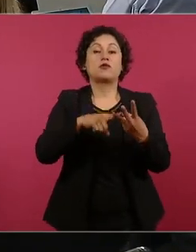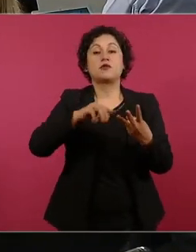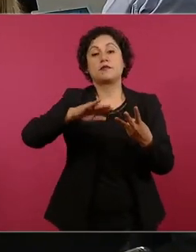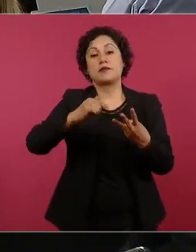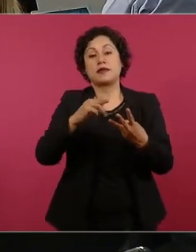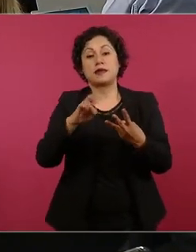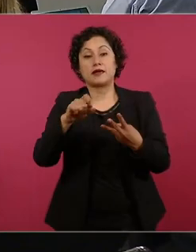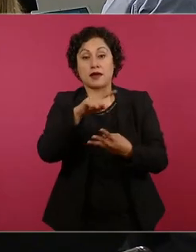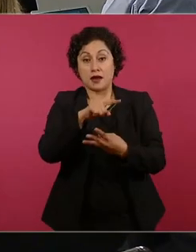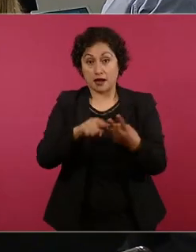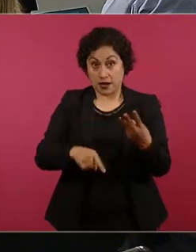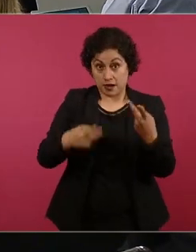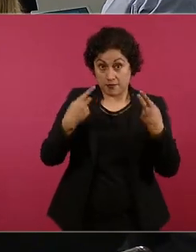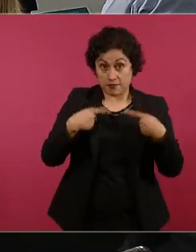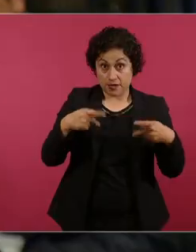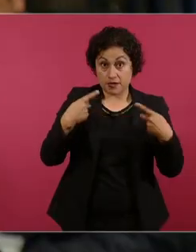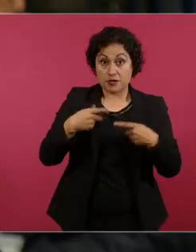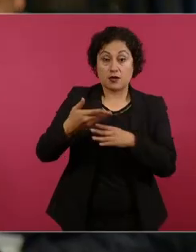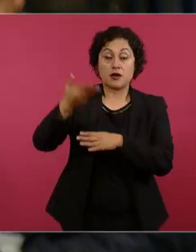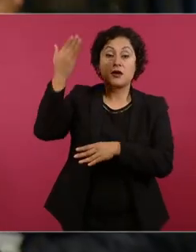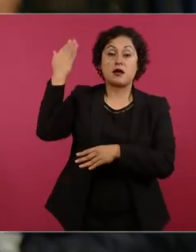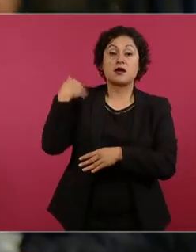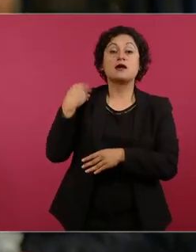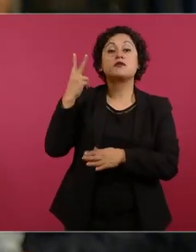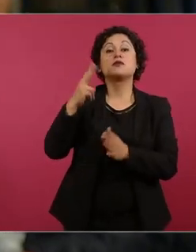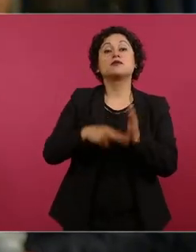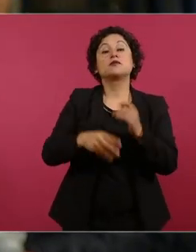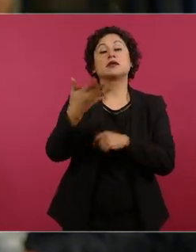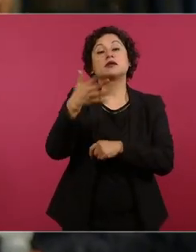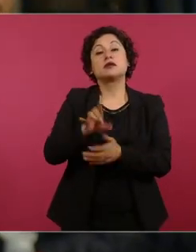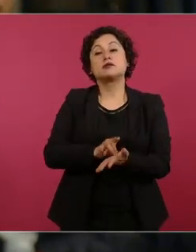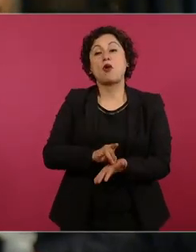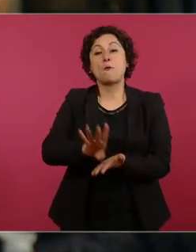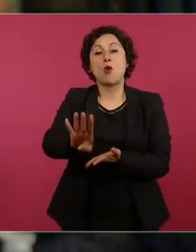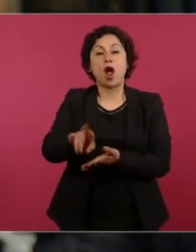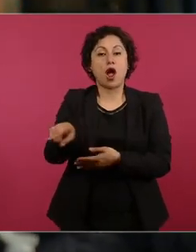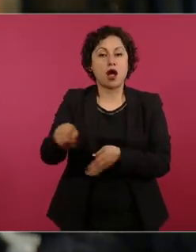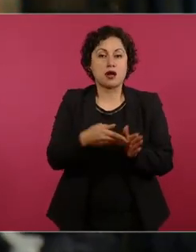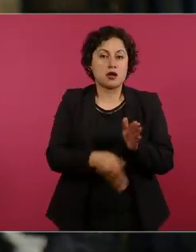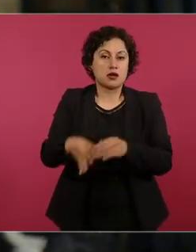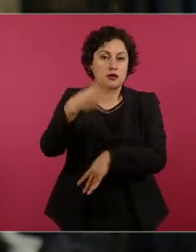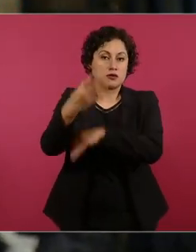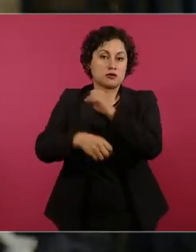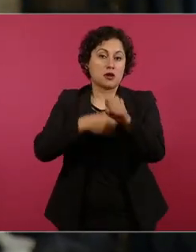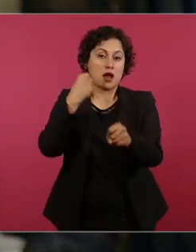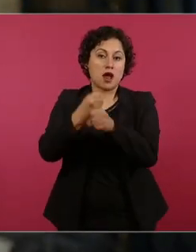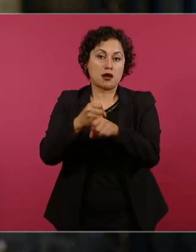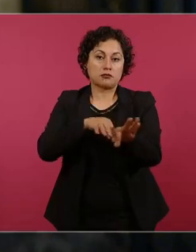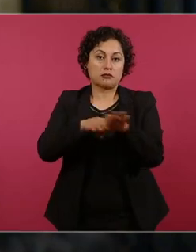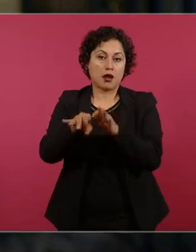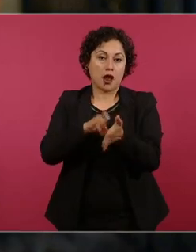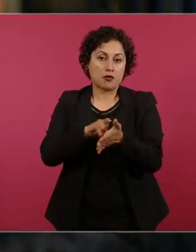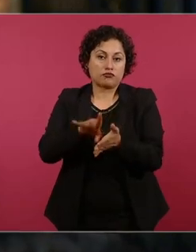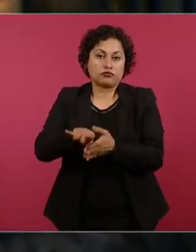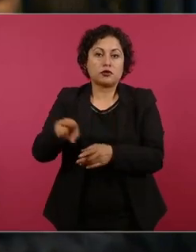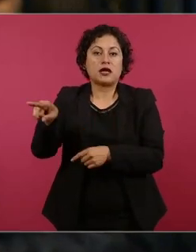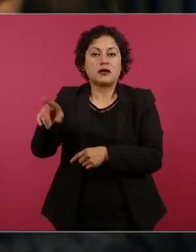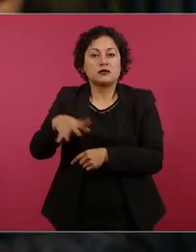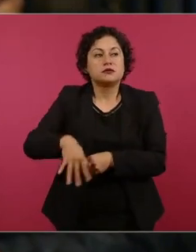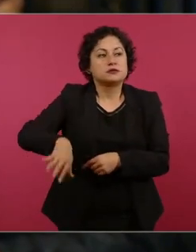fueron despedidos desde el 15 de febrero del año 2010 es decir tienen 14 años que fueron despedidos han buscado la manera de